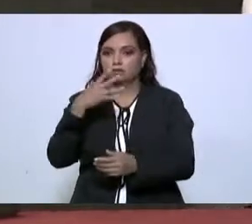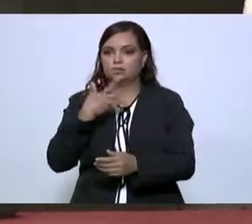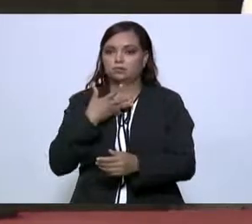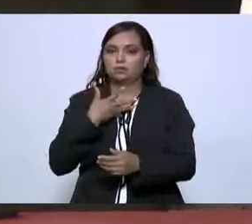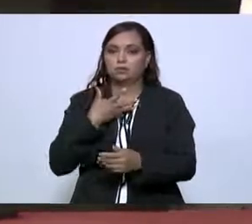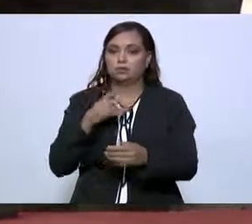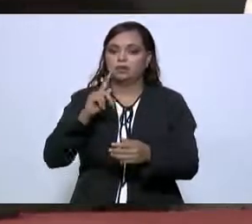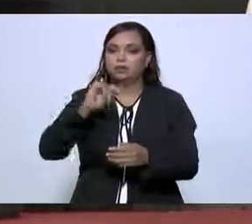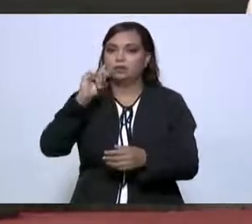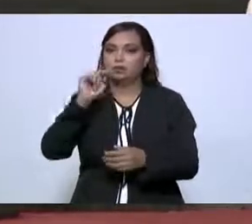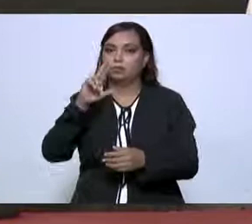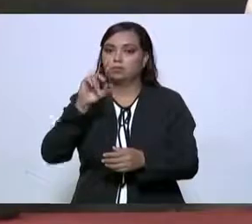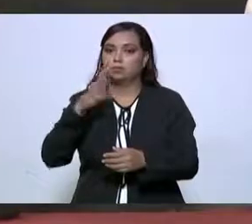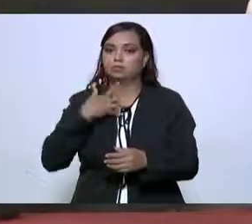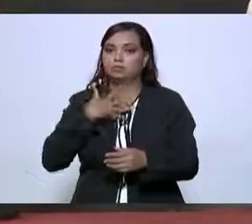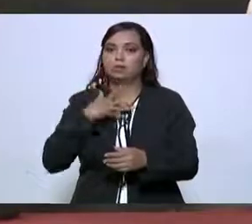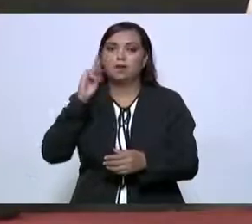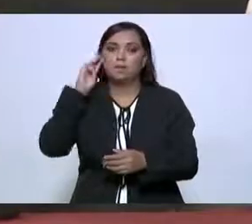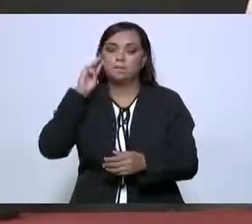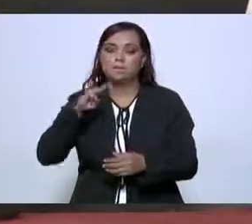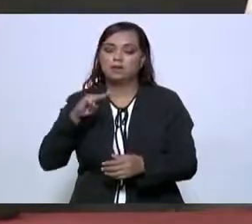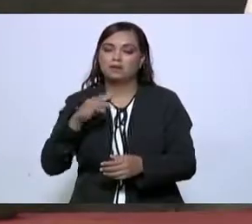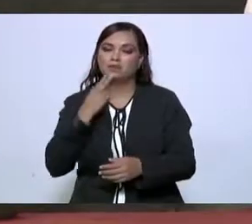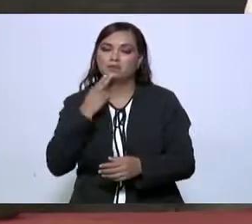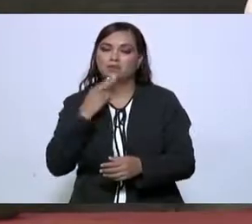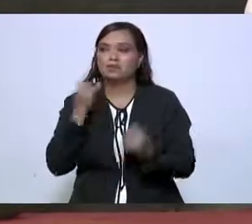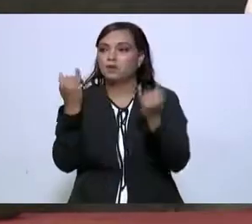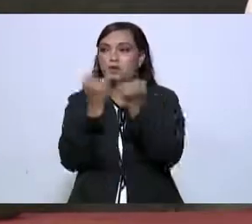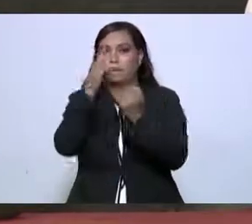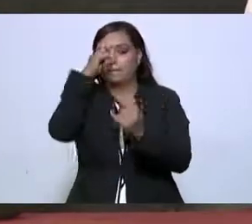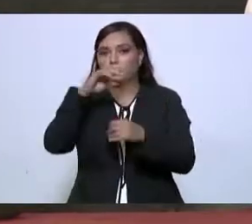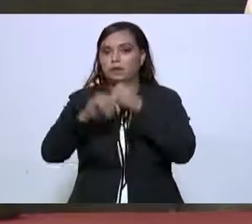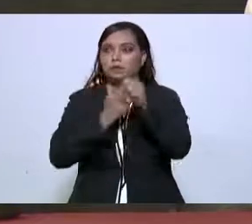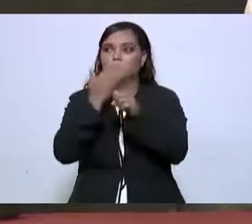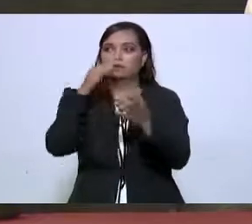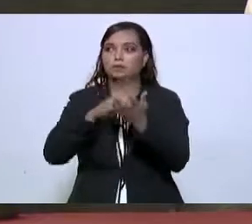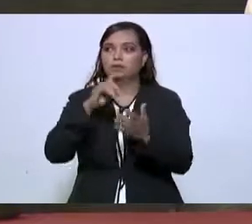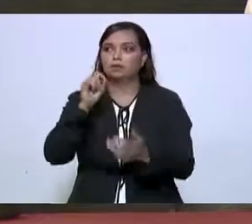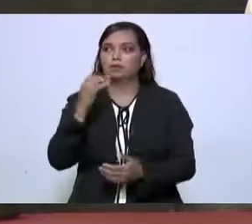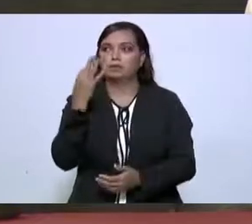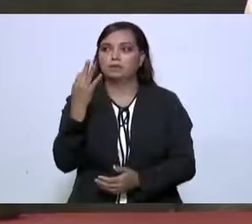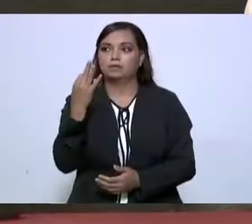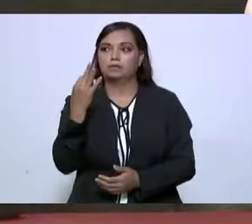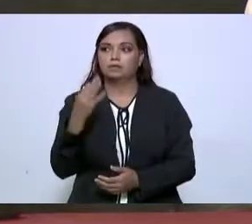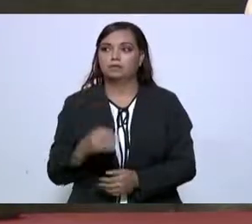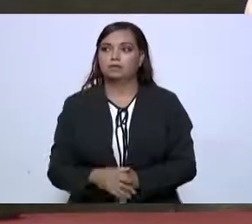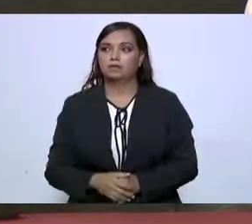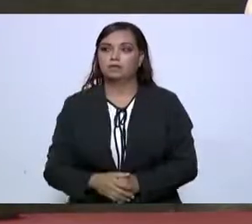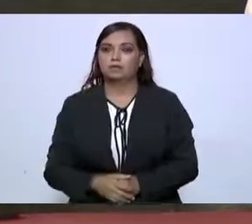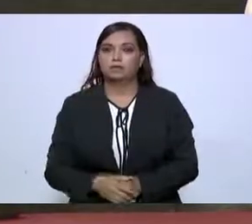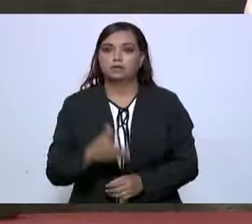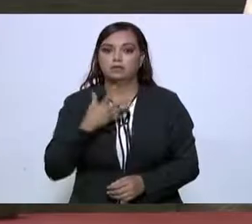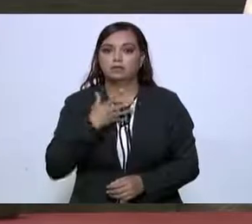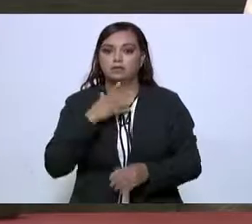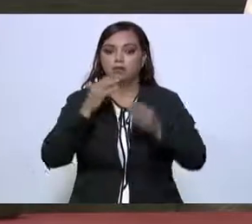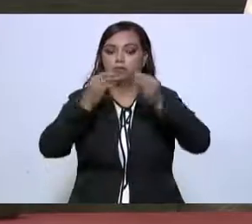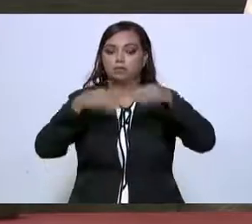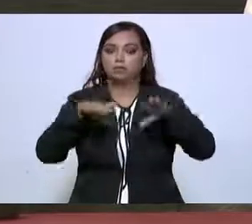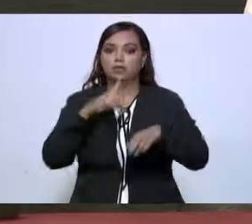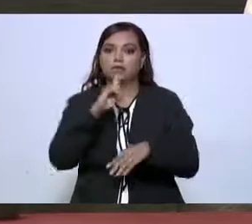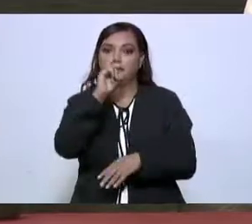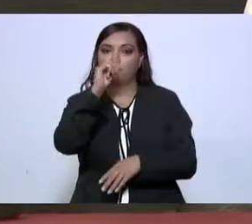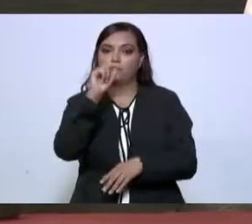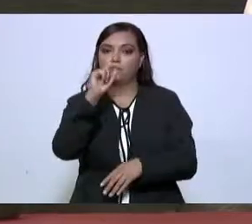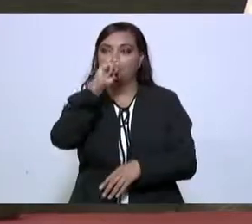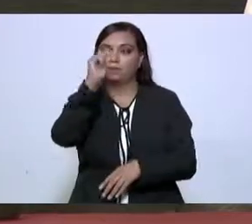tenemos en mal estado. Para el 2023 estaríamos desapareciendo el 13% que tenemos